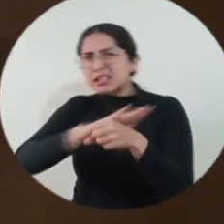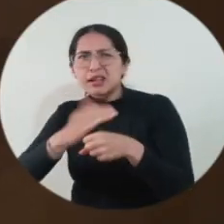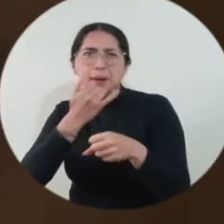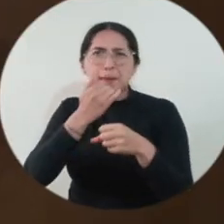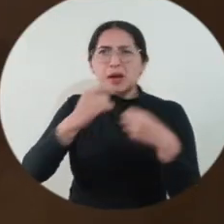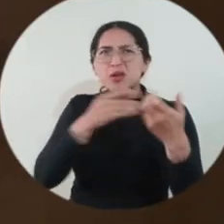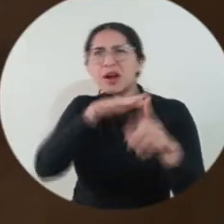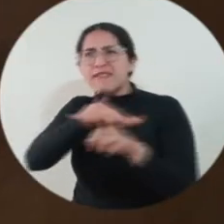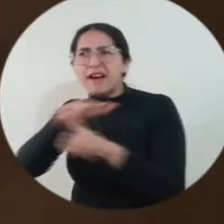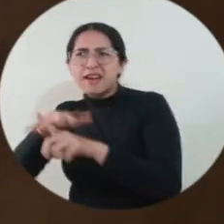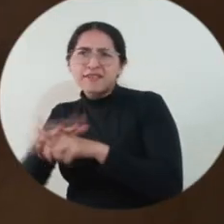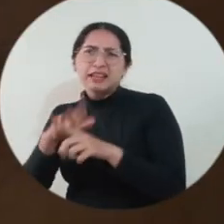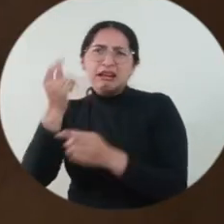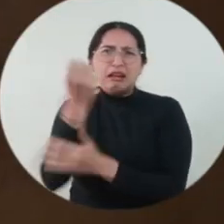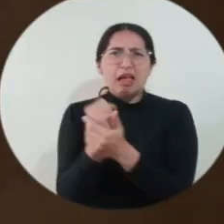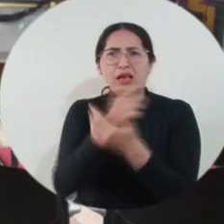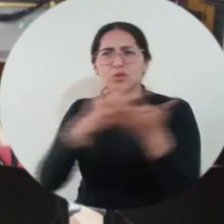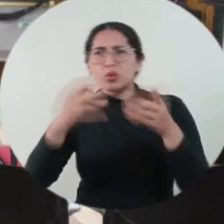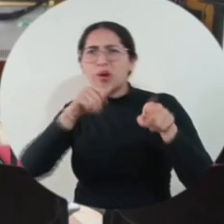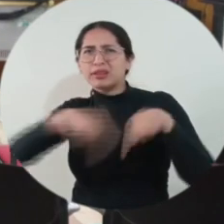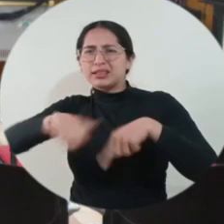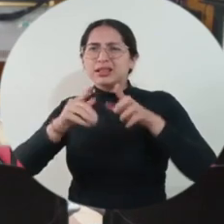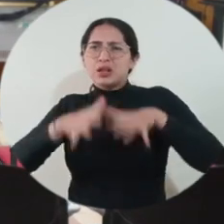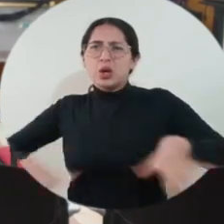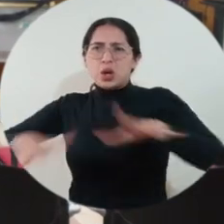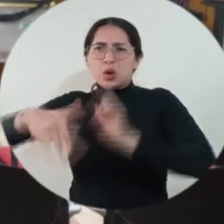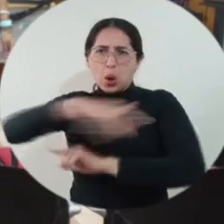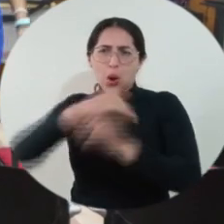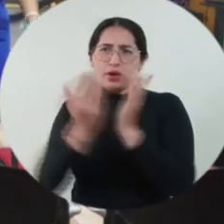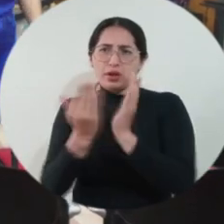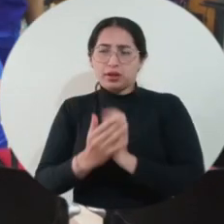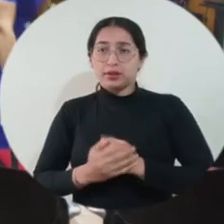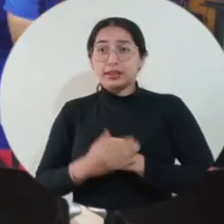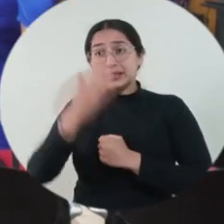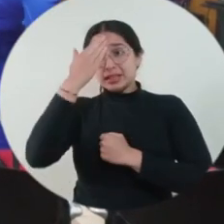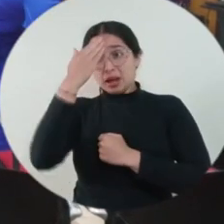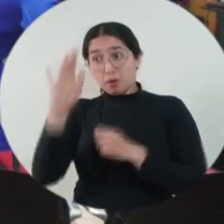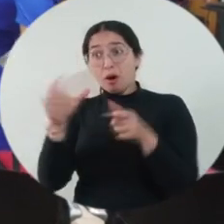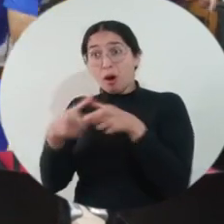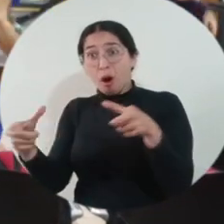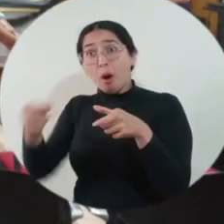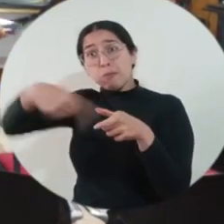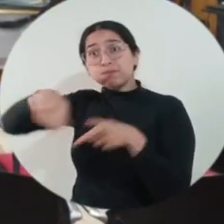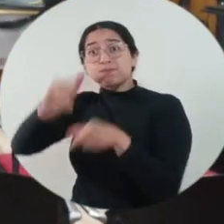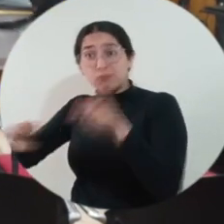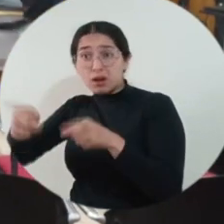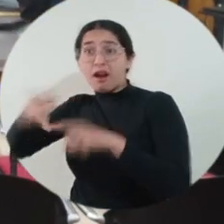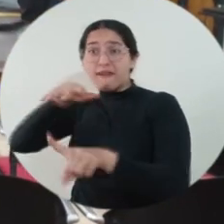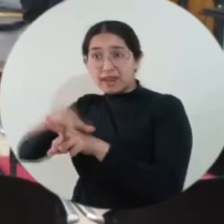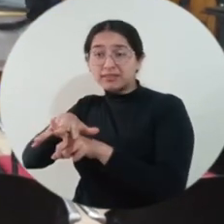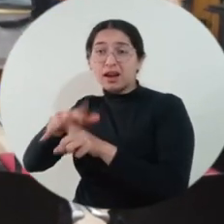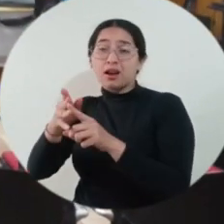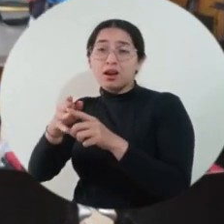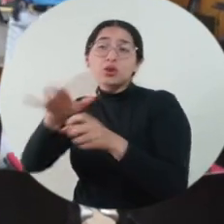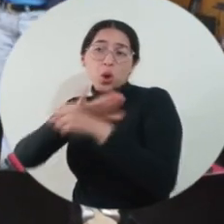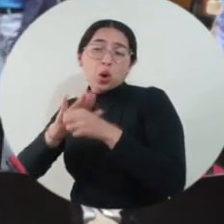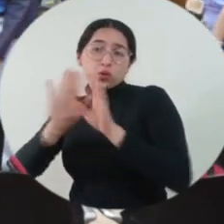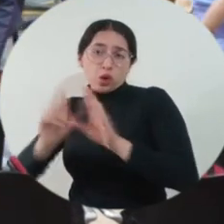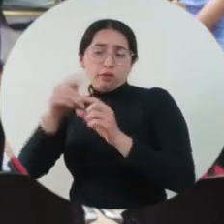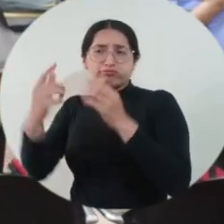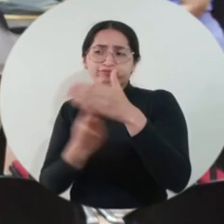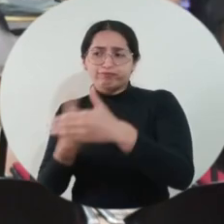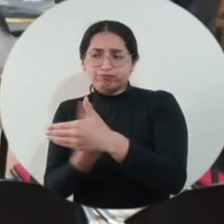autismo en el ámbito social y educativo. Sensibilizar que hay una comunidad afectada por esta condición, ¿verdad? Entonces,